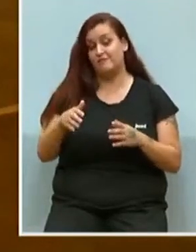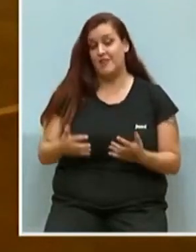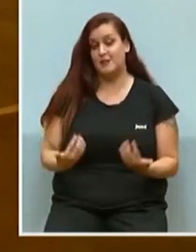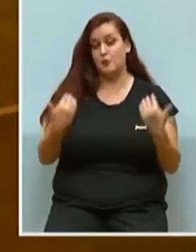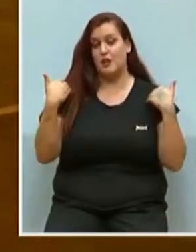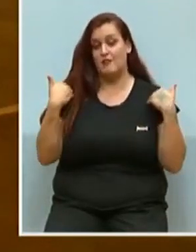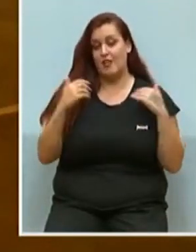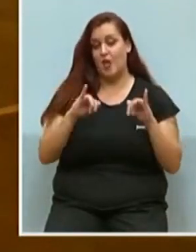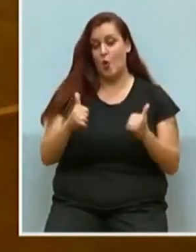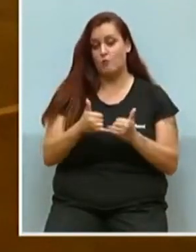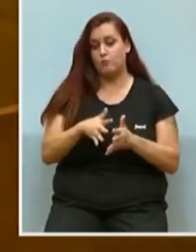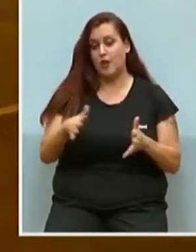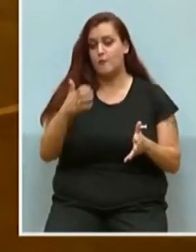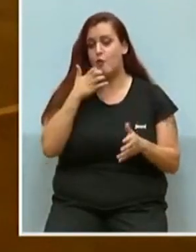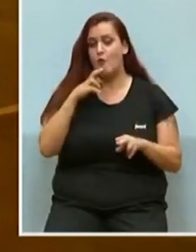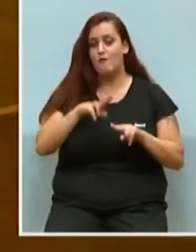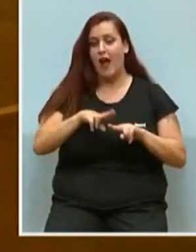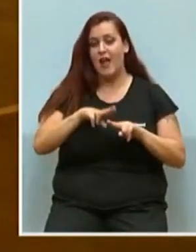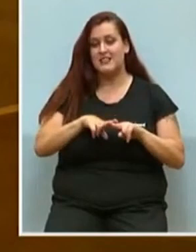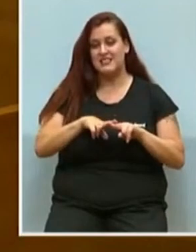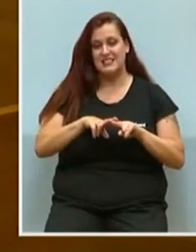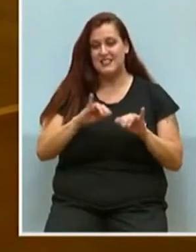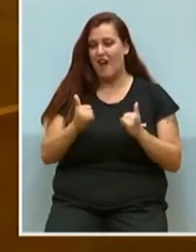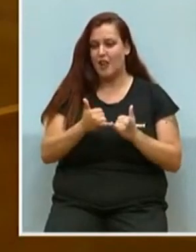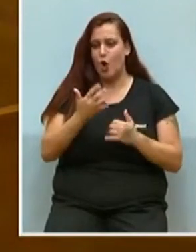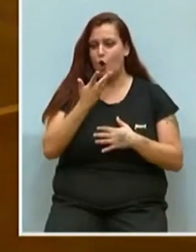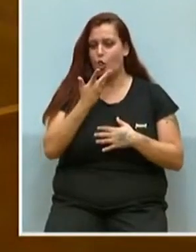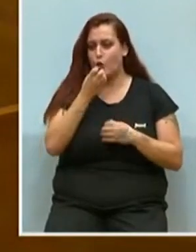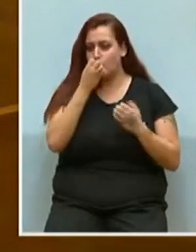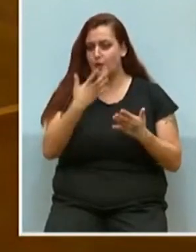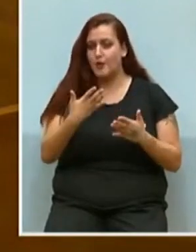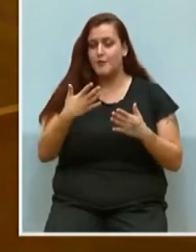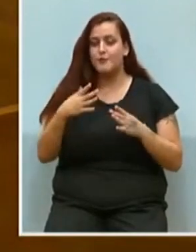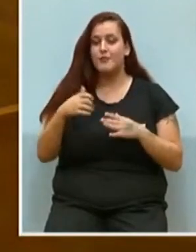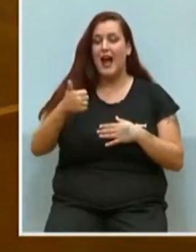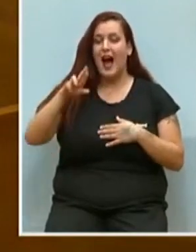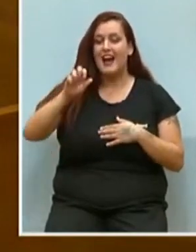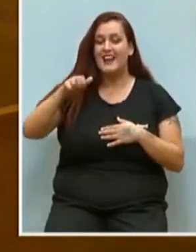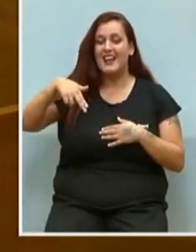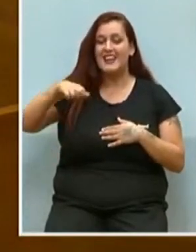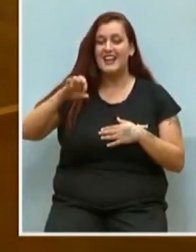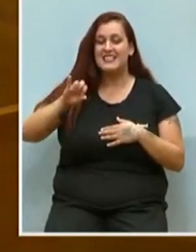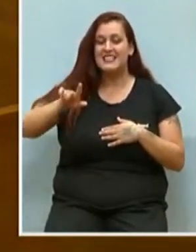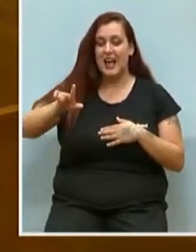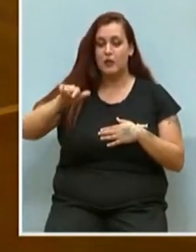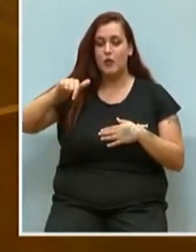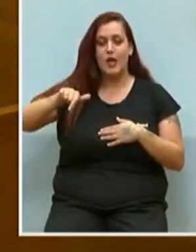un ejemplo de un macrofestival, por ejemplo, que conozco muy bien, el Arenal Sound, un festival muy controvertido.